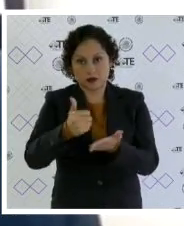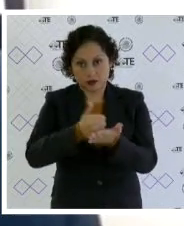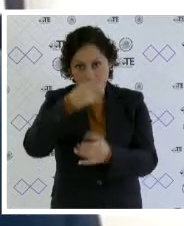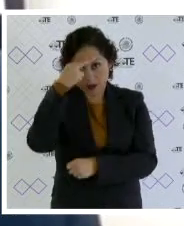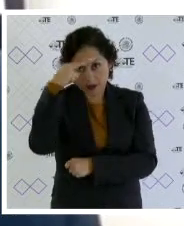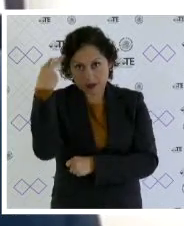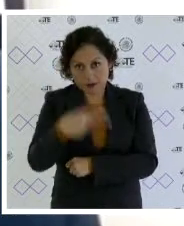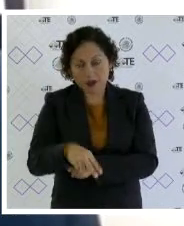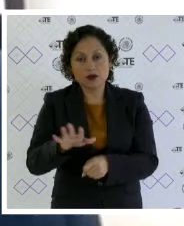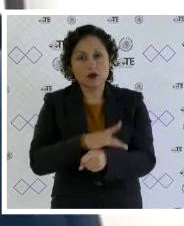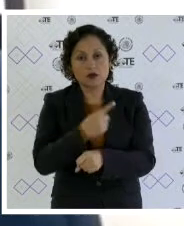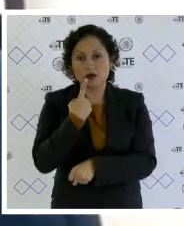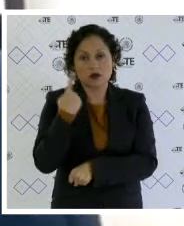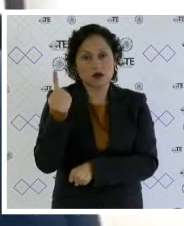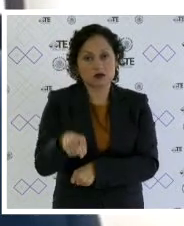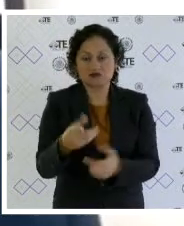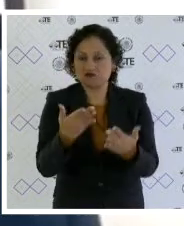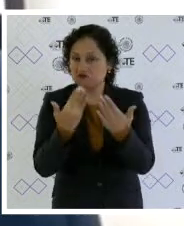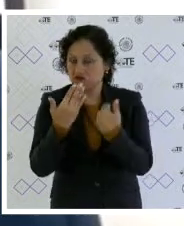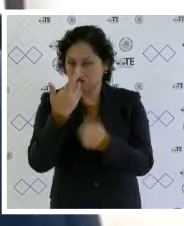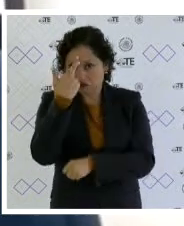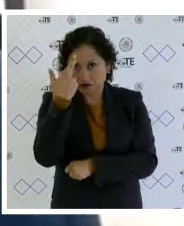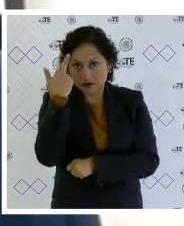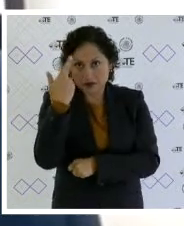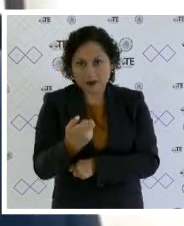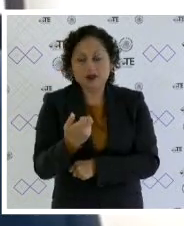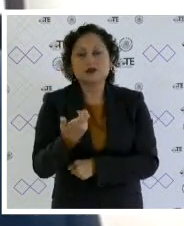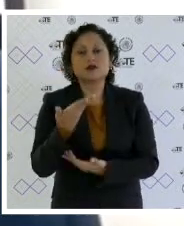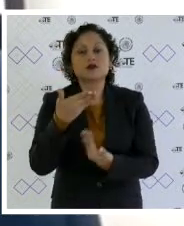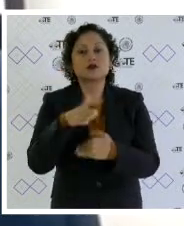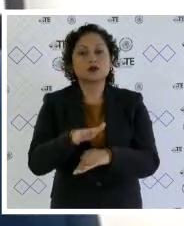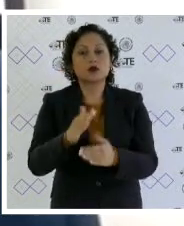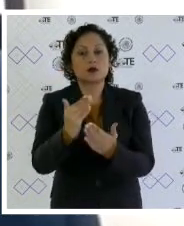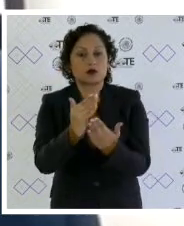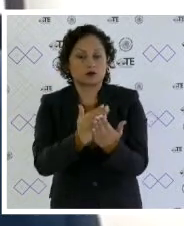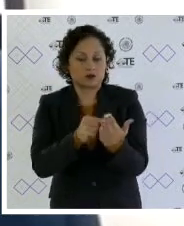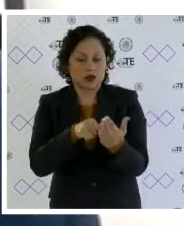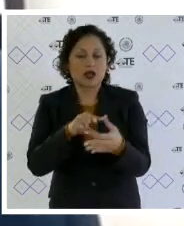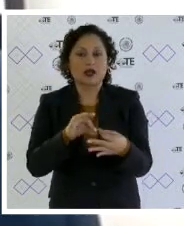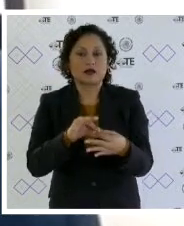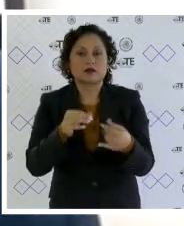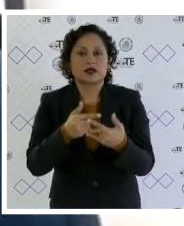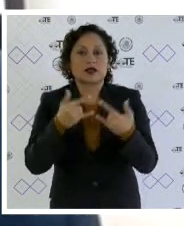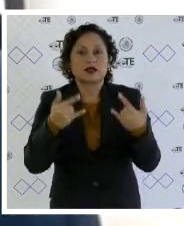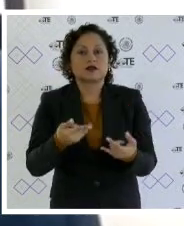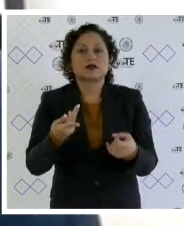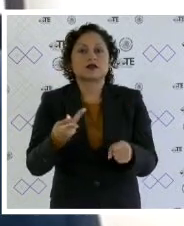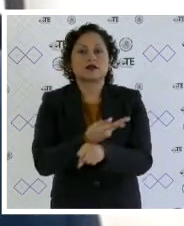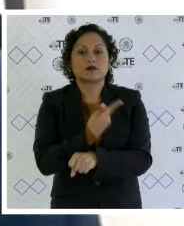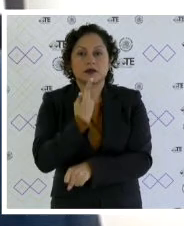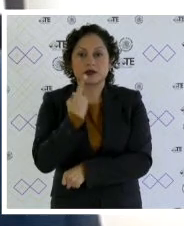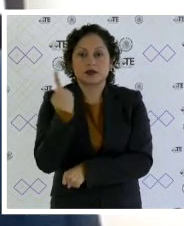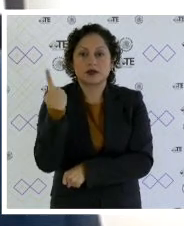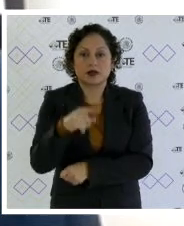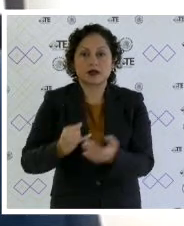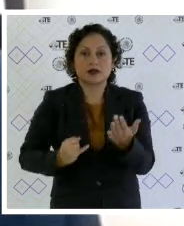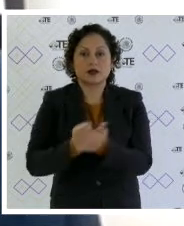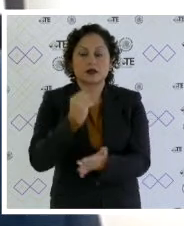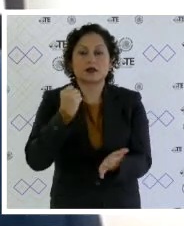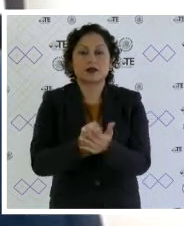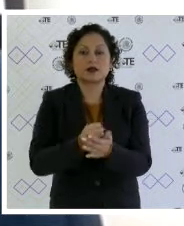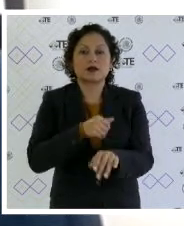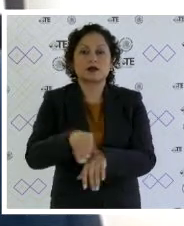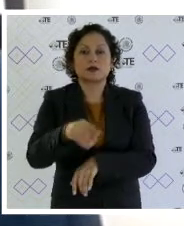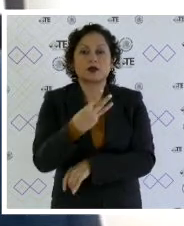que el juicio ha quedado sin materia tal y como se precisa en el apartado de antecedentes con motivo del dictado de la sentencia del juicio electoral 301